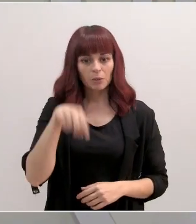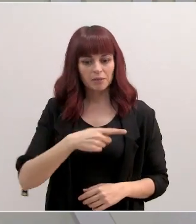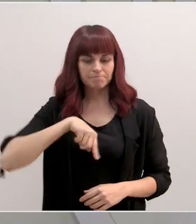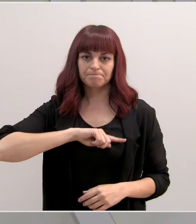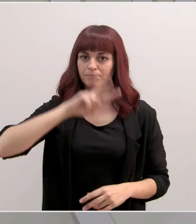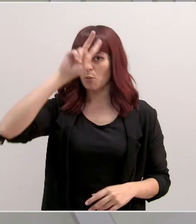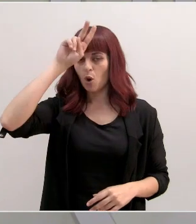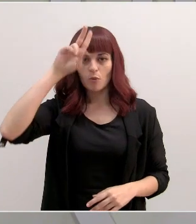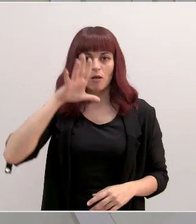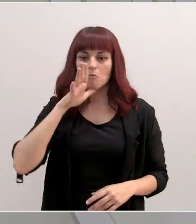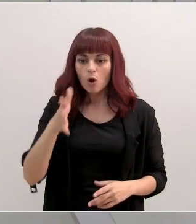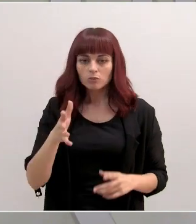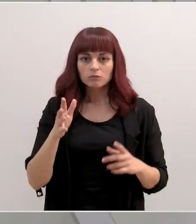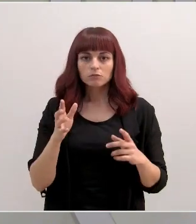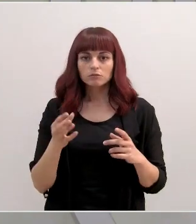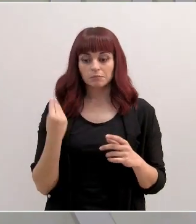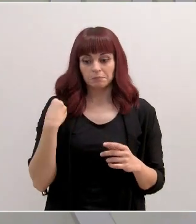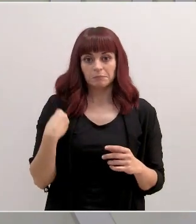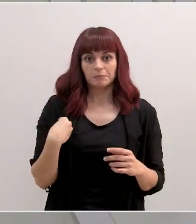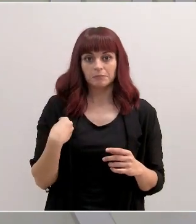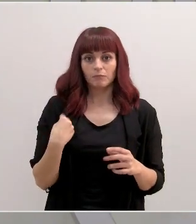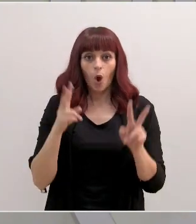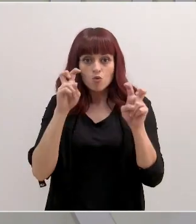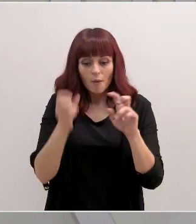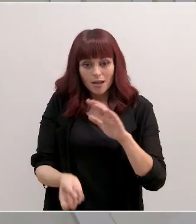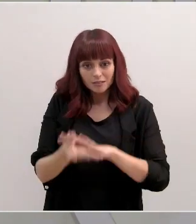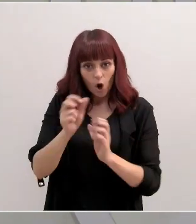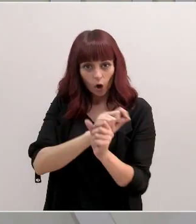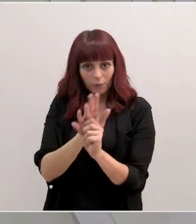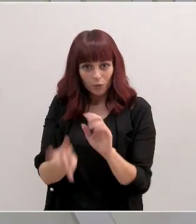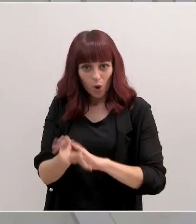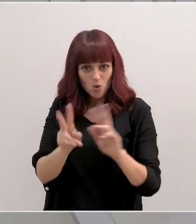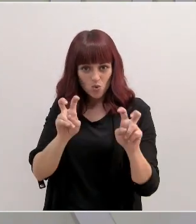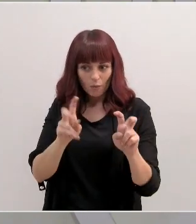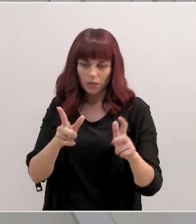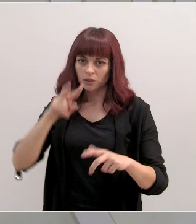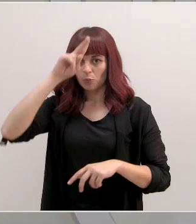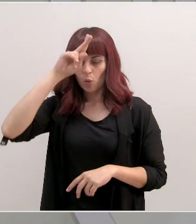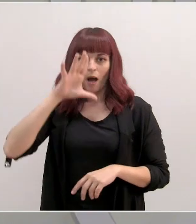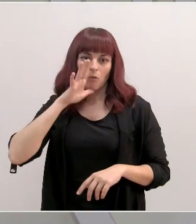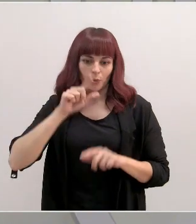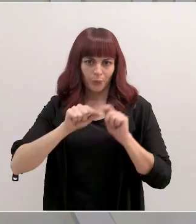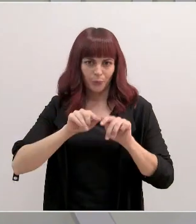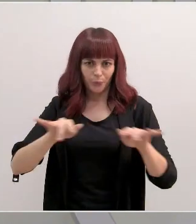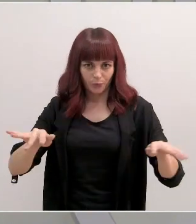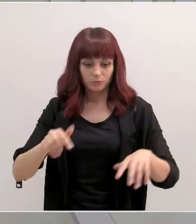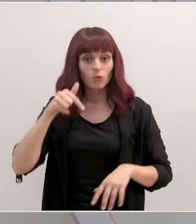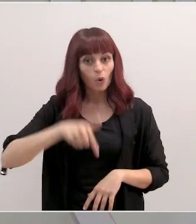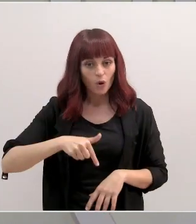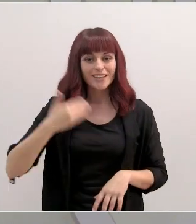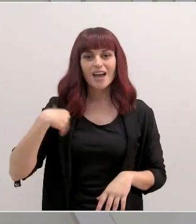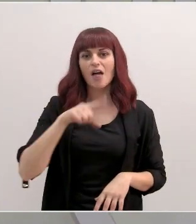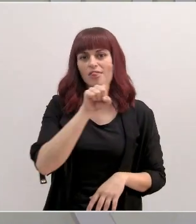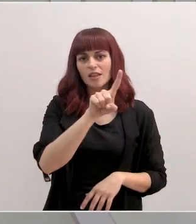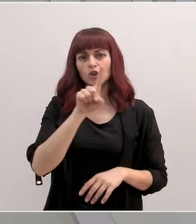preocupación por los efectos que pueden provocar las nuevas cepas del coronavirus. A día de hoy se han confirmado ya